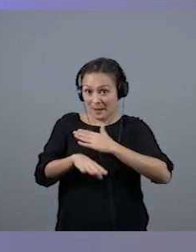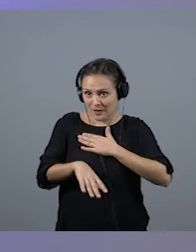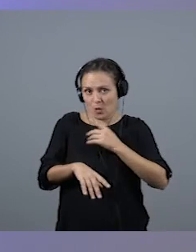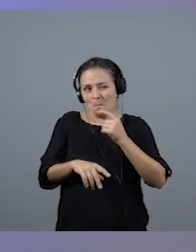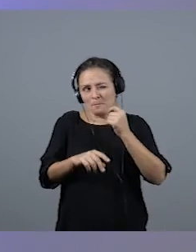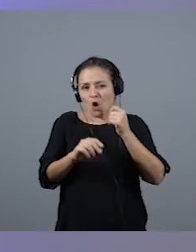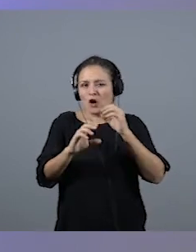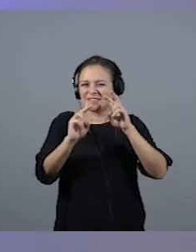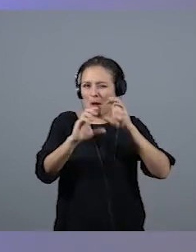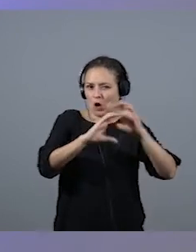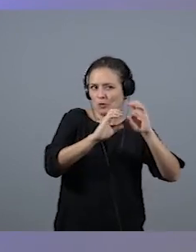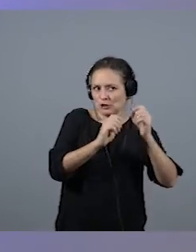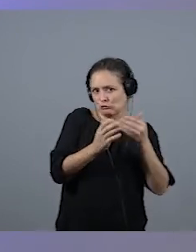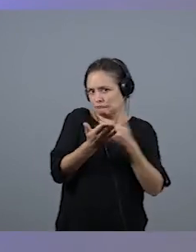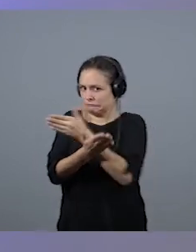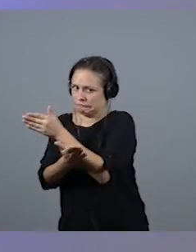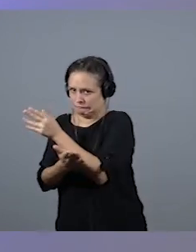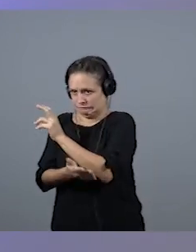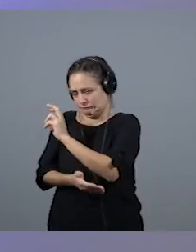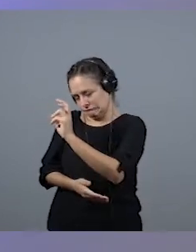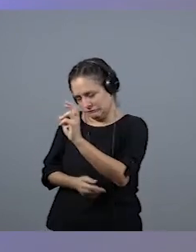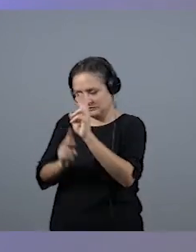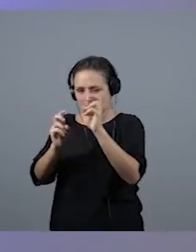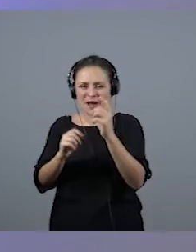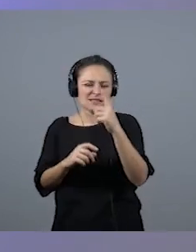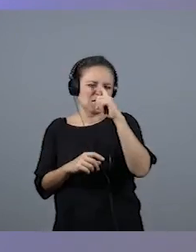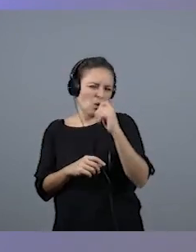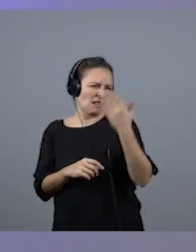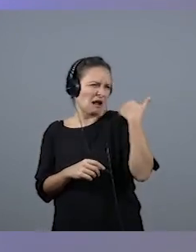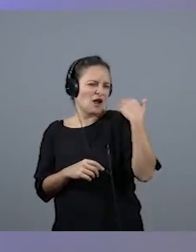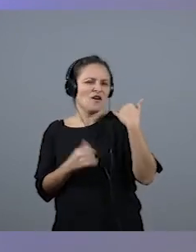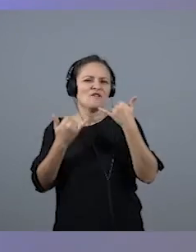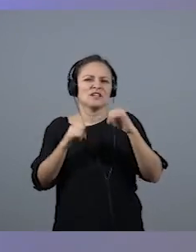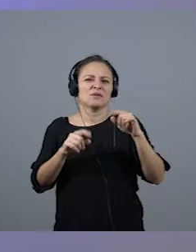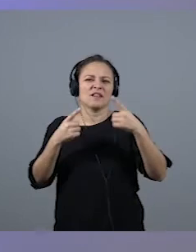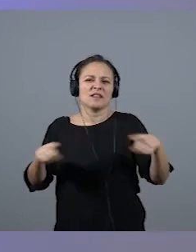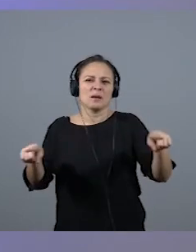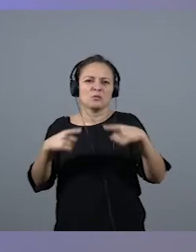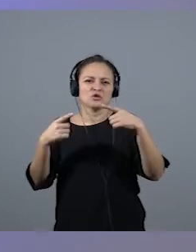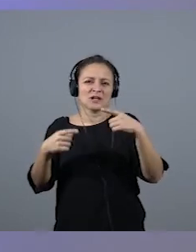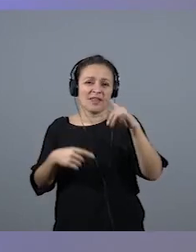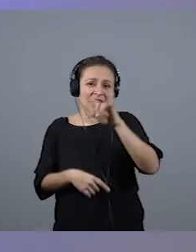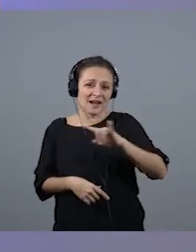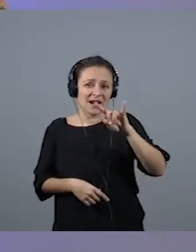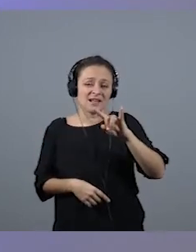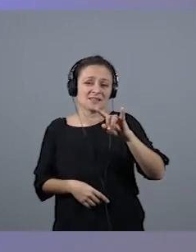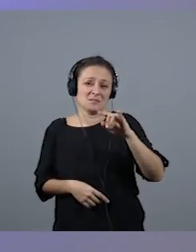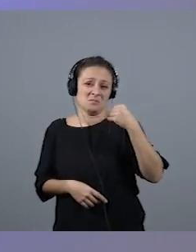comunicación. Ustedes se acuerdan hace unos años Festival de Música de Canarias creado por Jerónimo Sávez del año 84